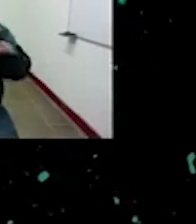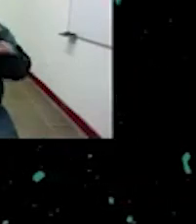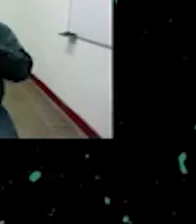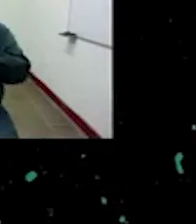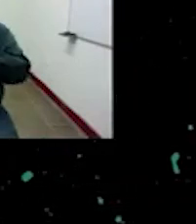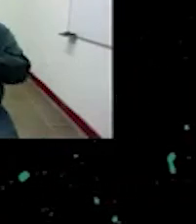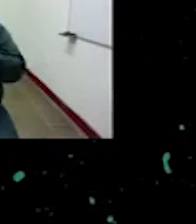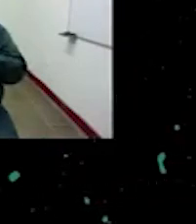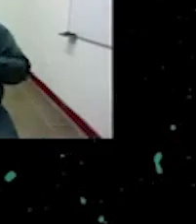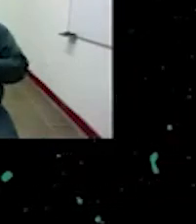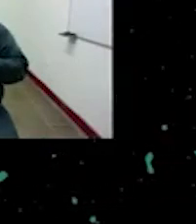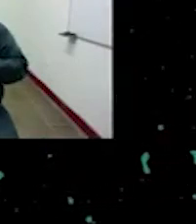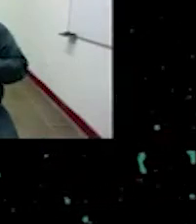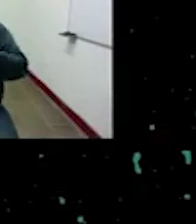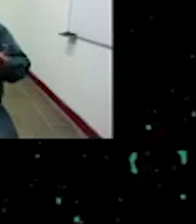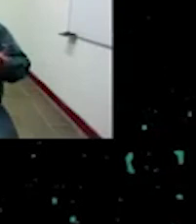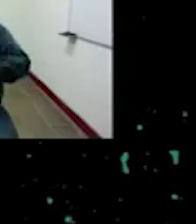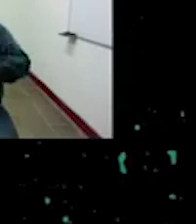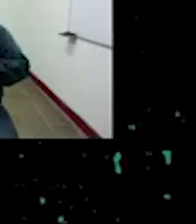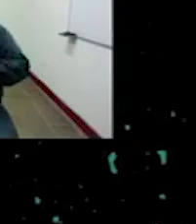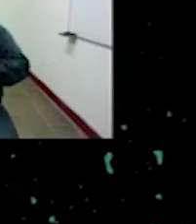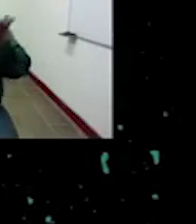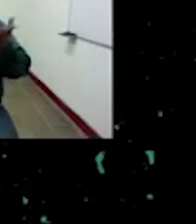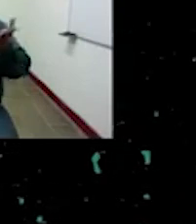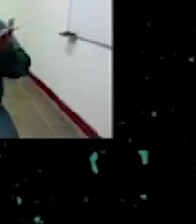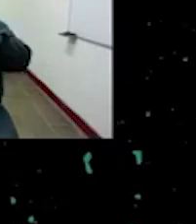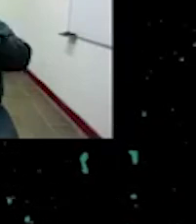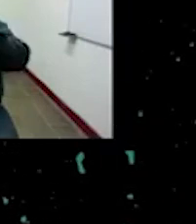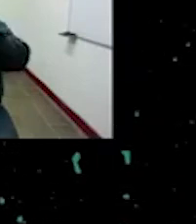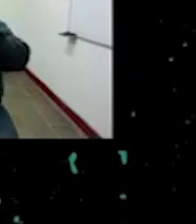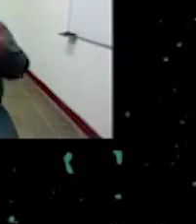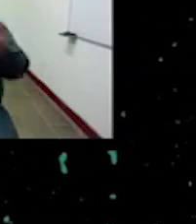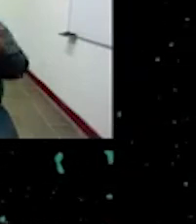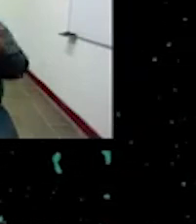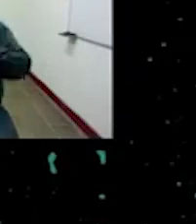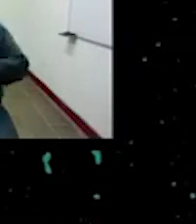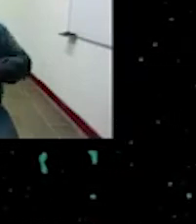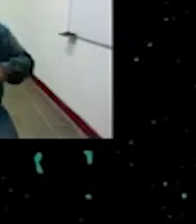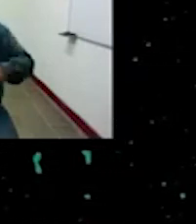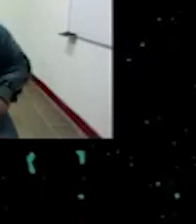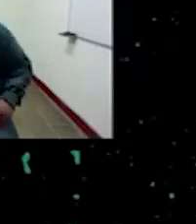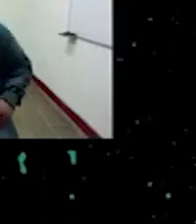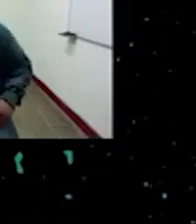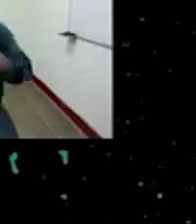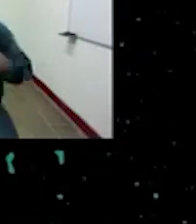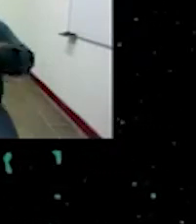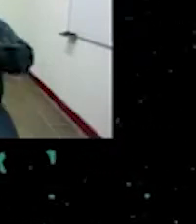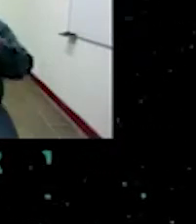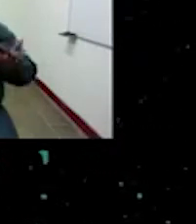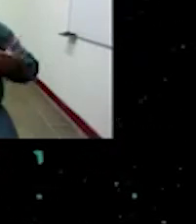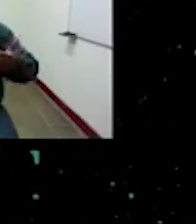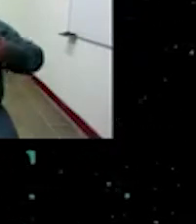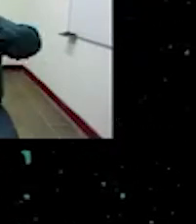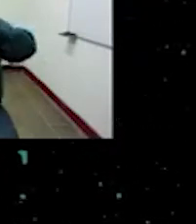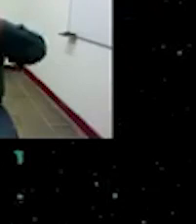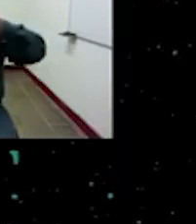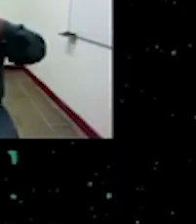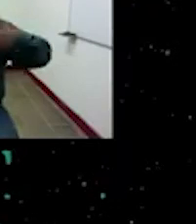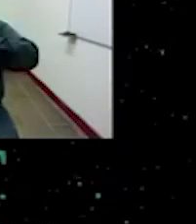compañeras a seguir tocando por o viajando por estas sendas de